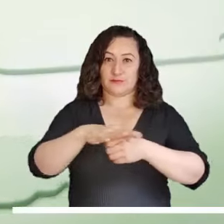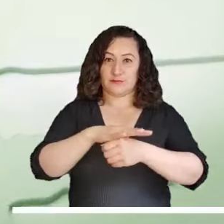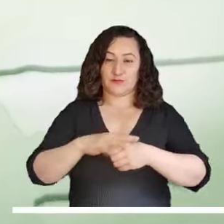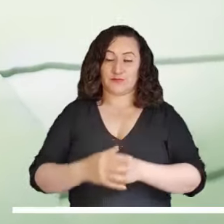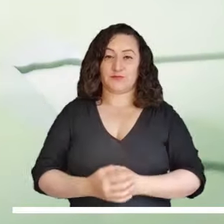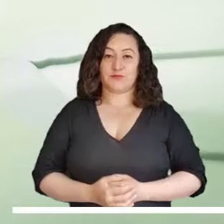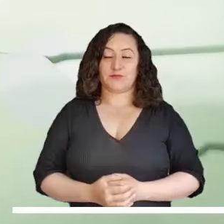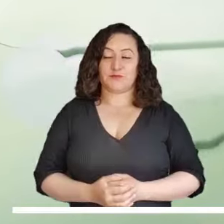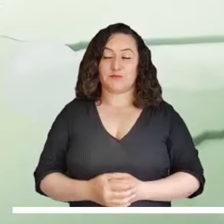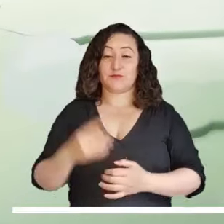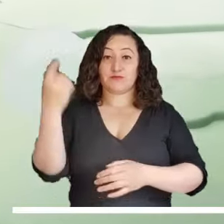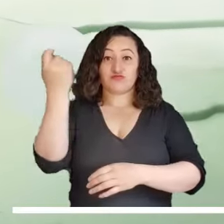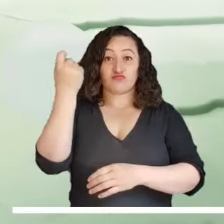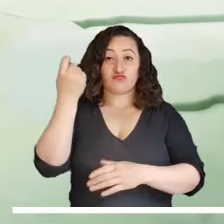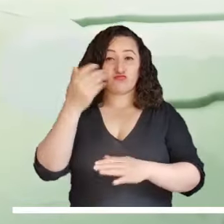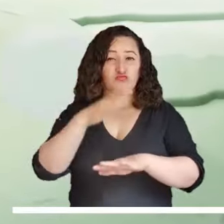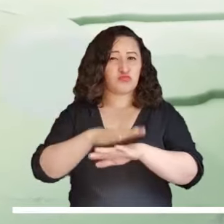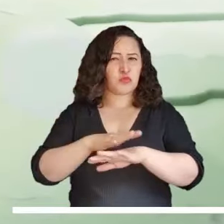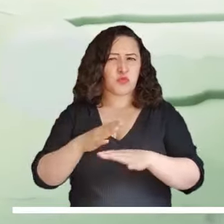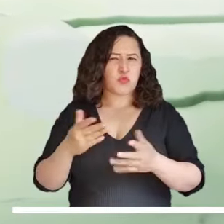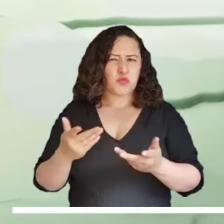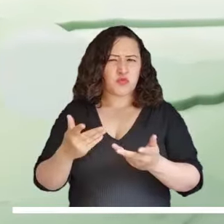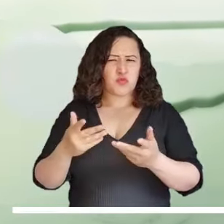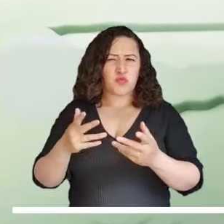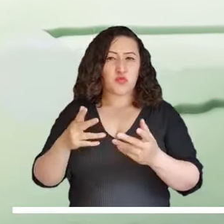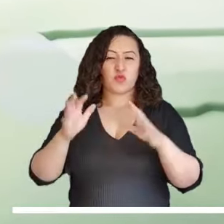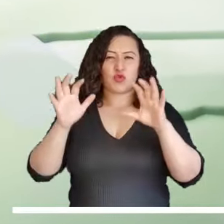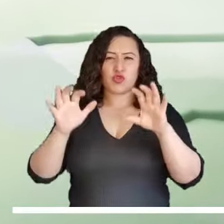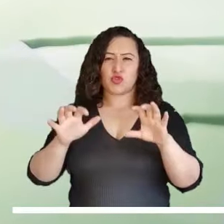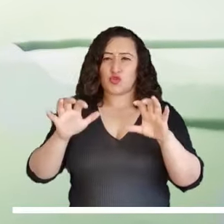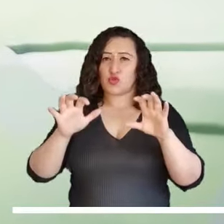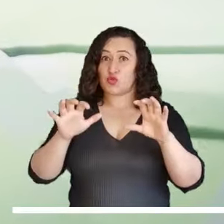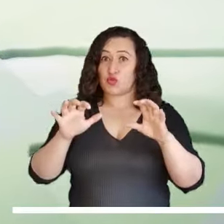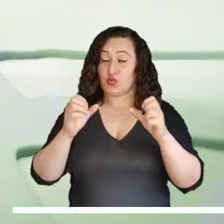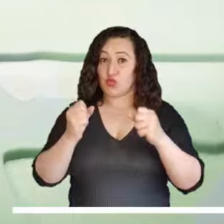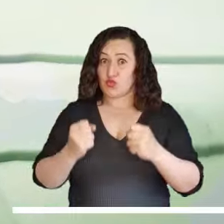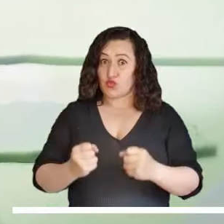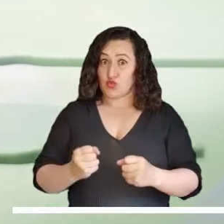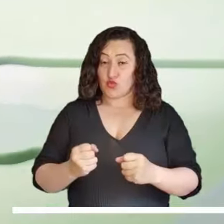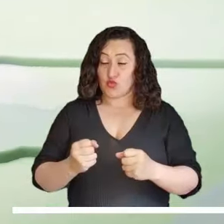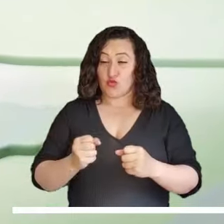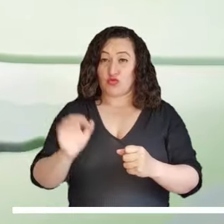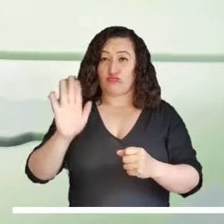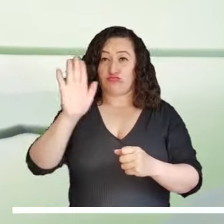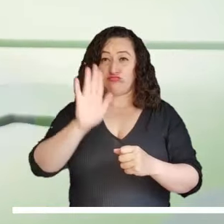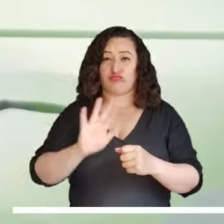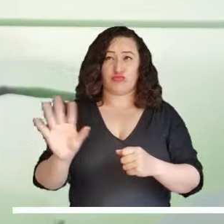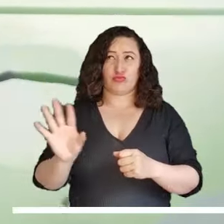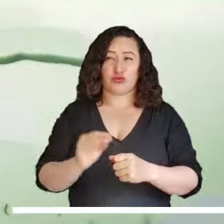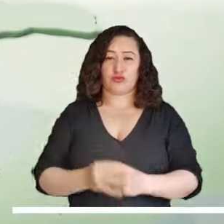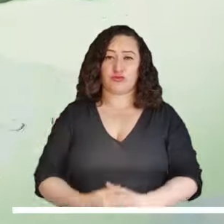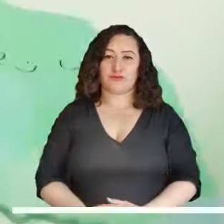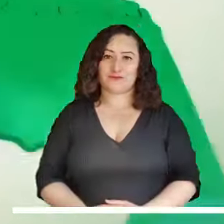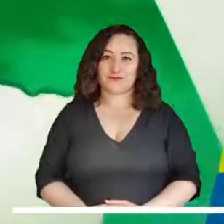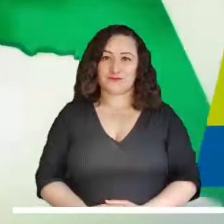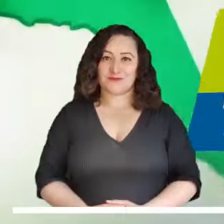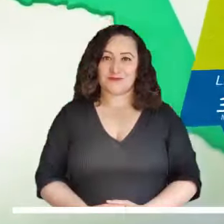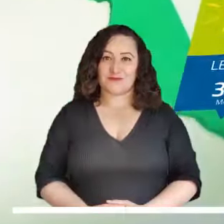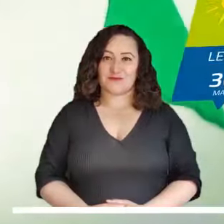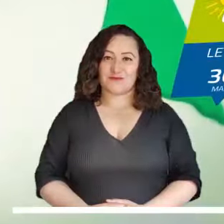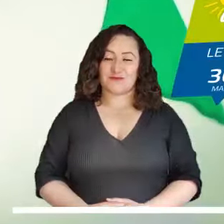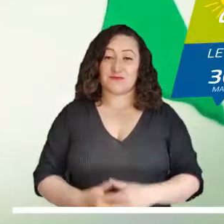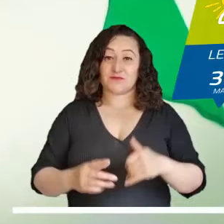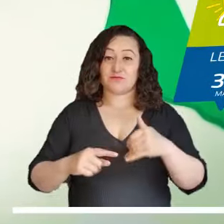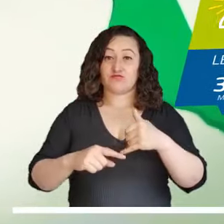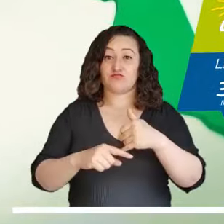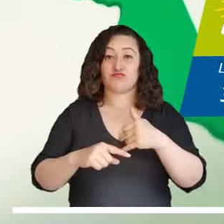tarde llanera presentará bastante actividad, pues se anuncian lluvias importantes en todos los departamentos de la región. Las